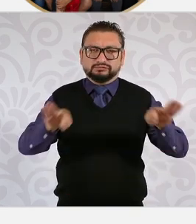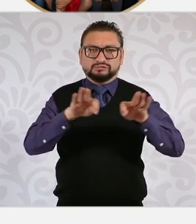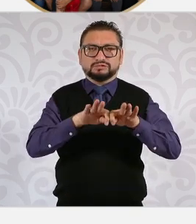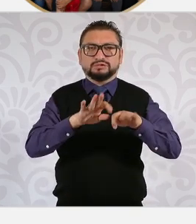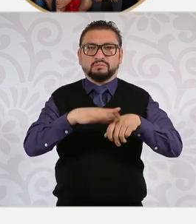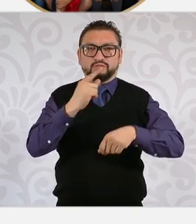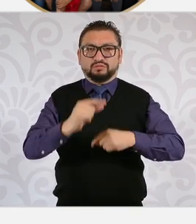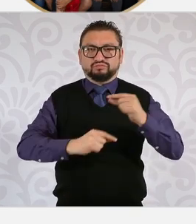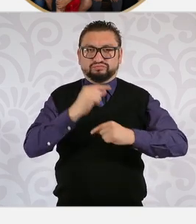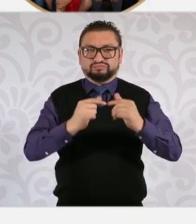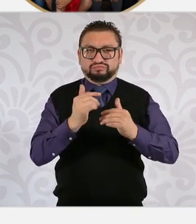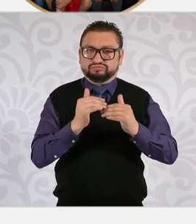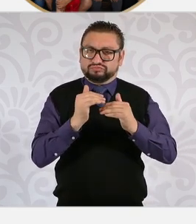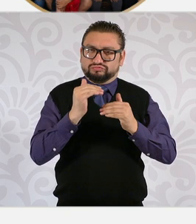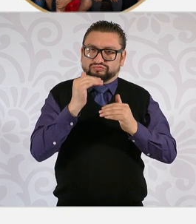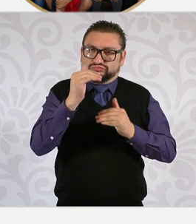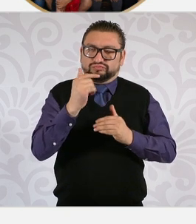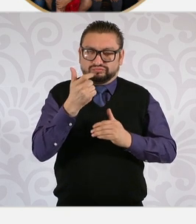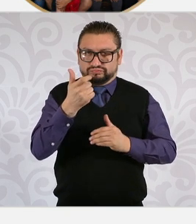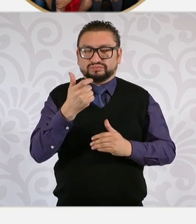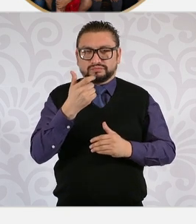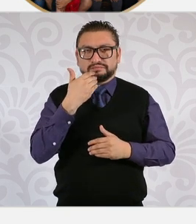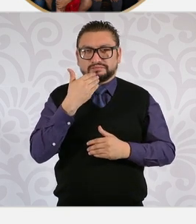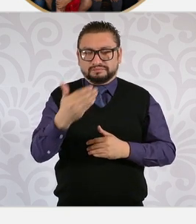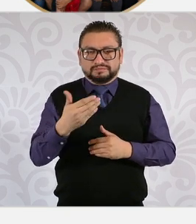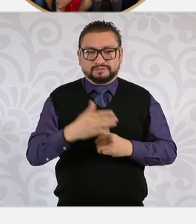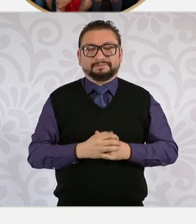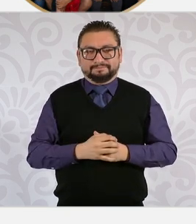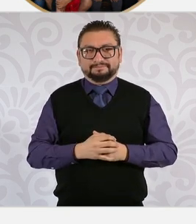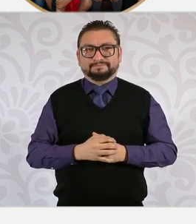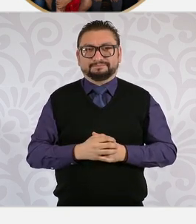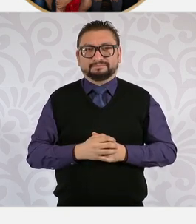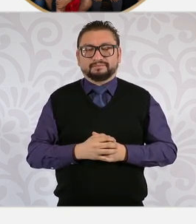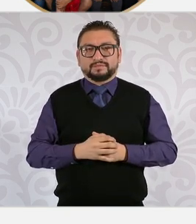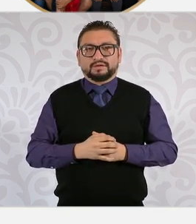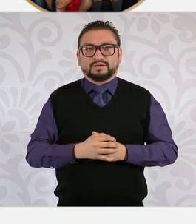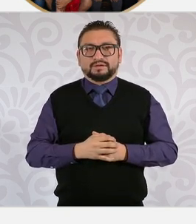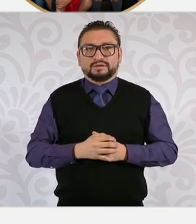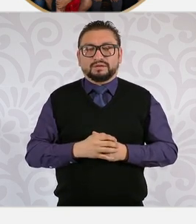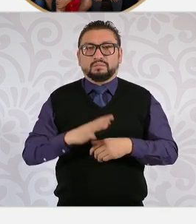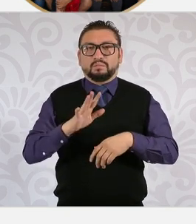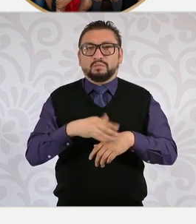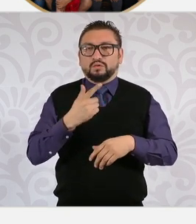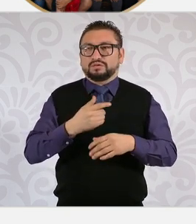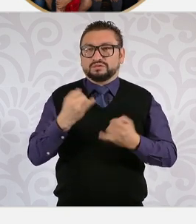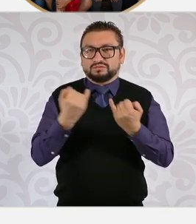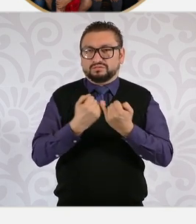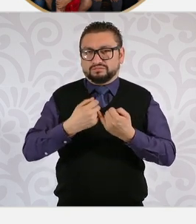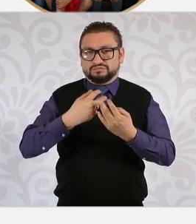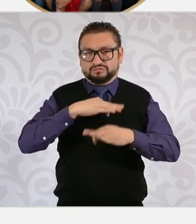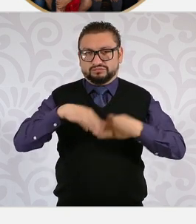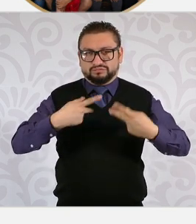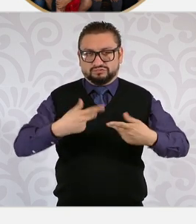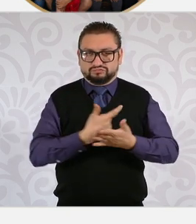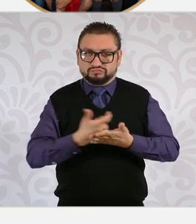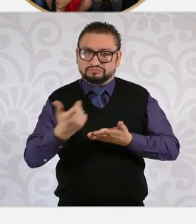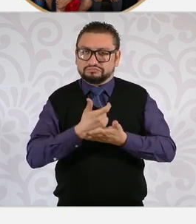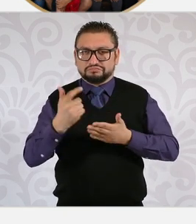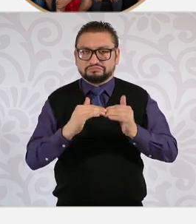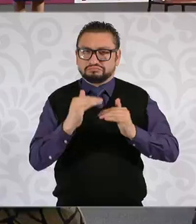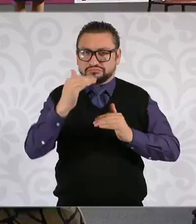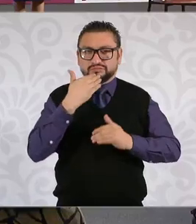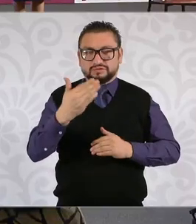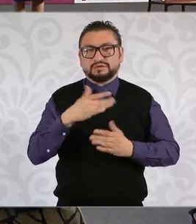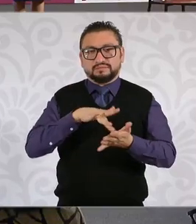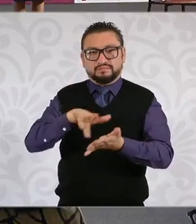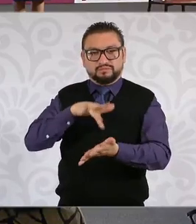ha ido incrementando con el tiempo, a la par de lo que se ha ido incrementando también el salario mínimo. Y se suma a este apoyo